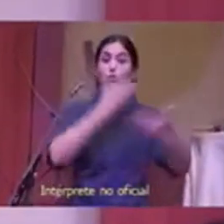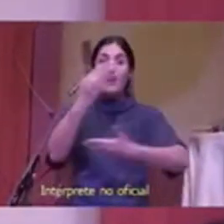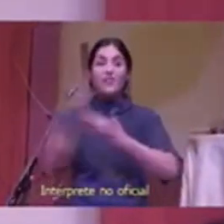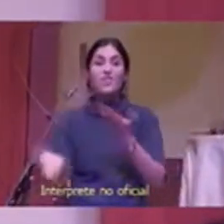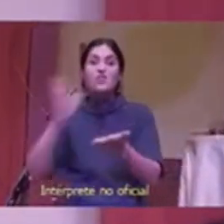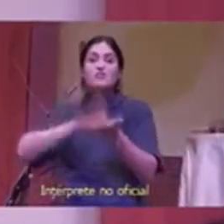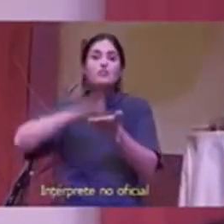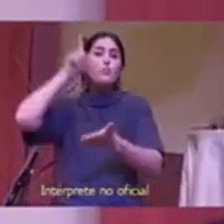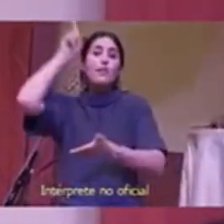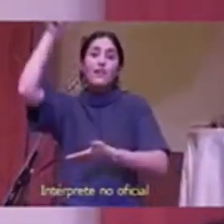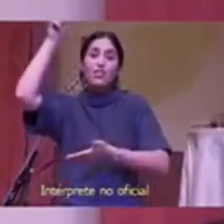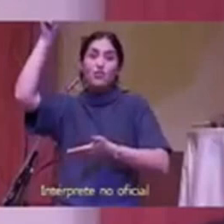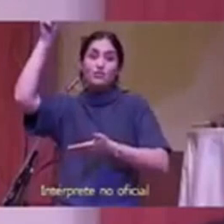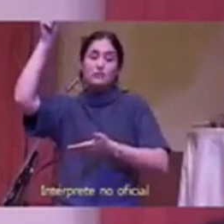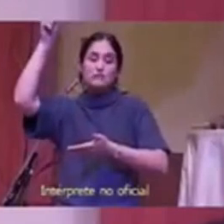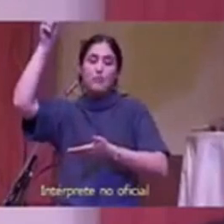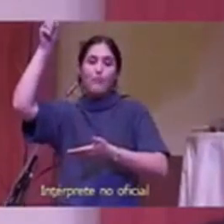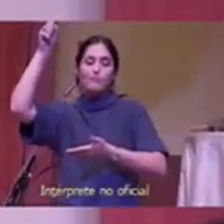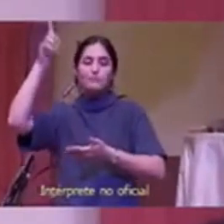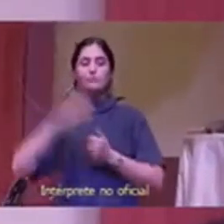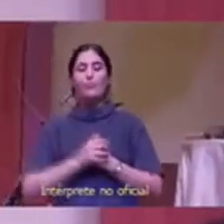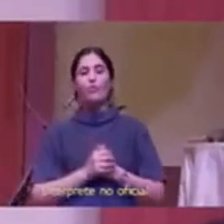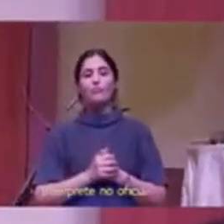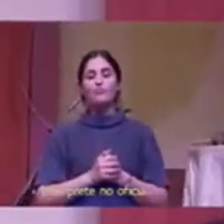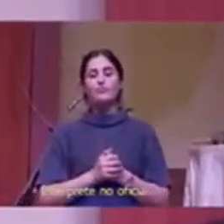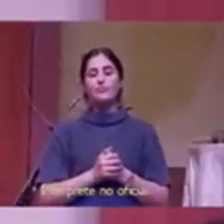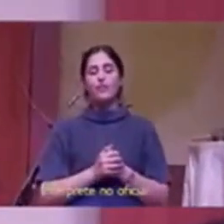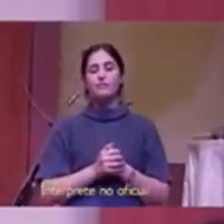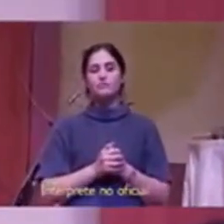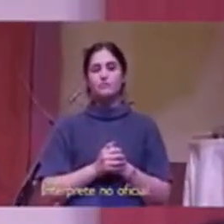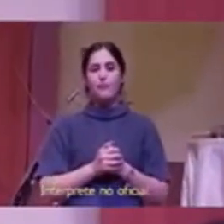un impacto increíble en nuestras comunidades